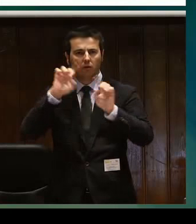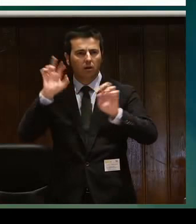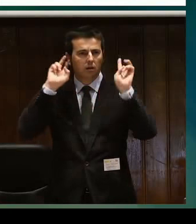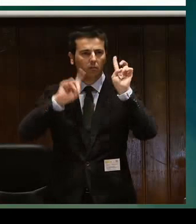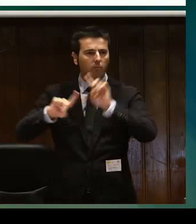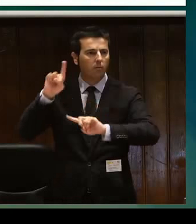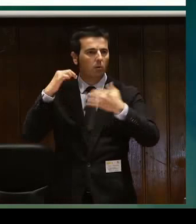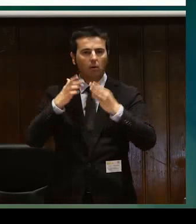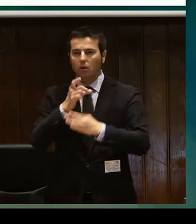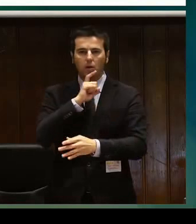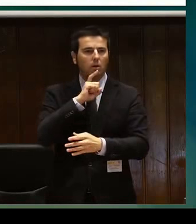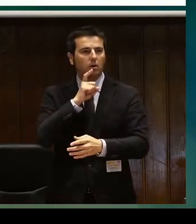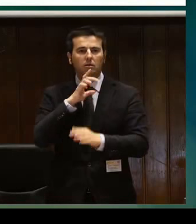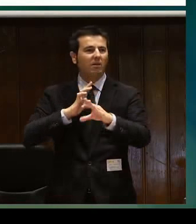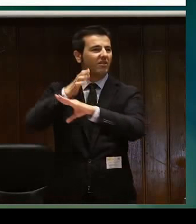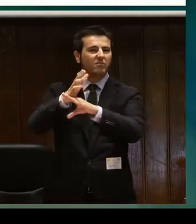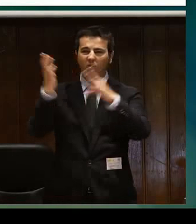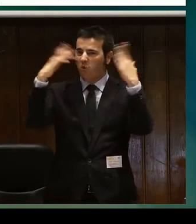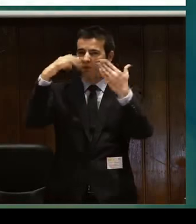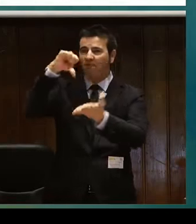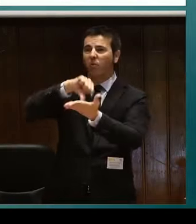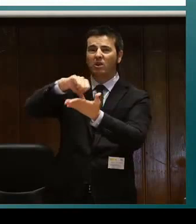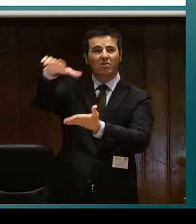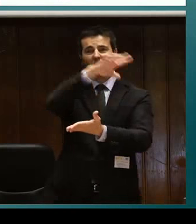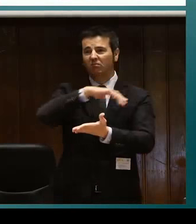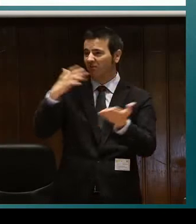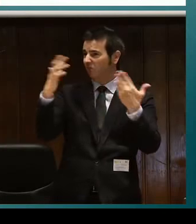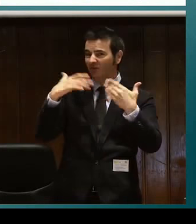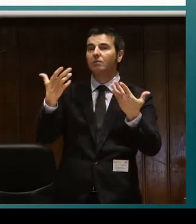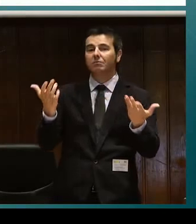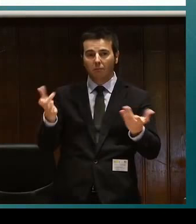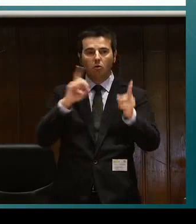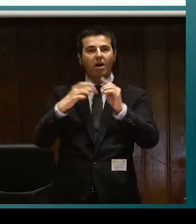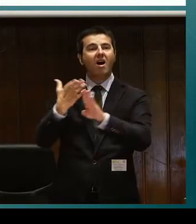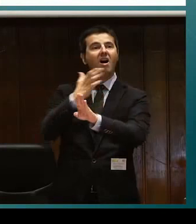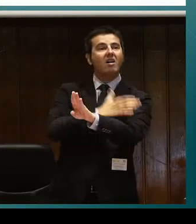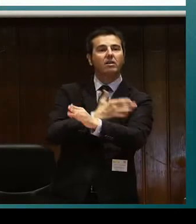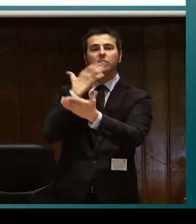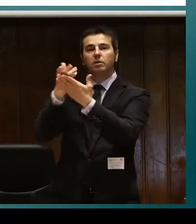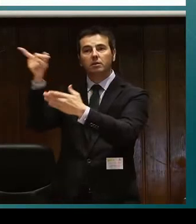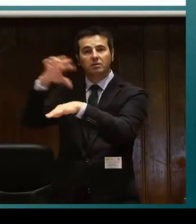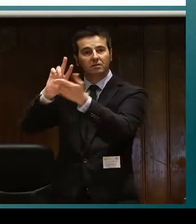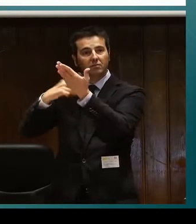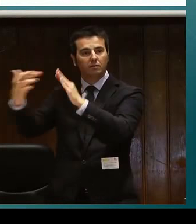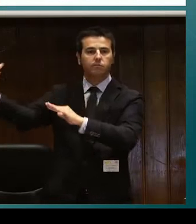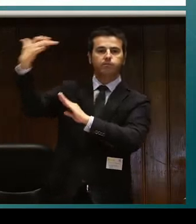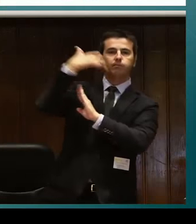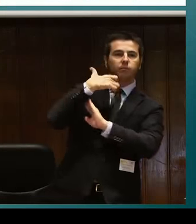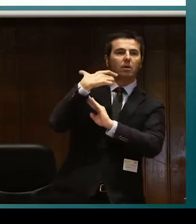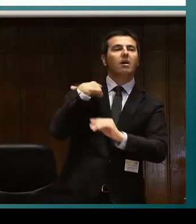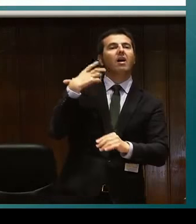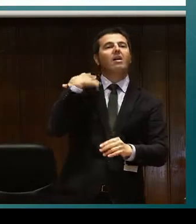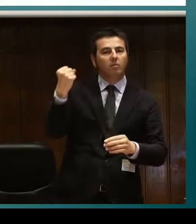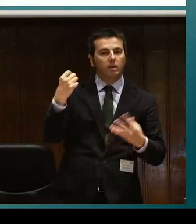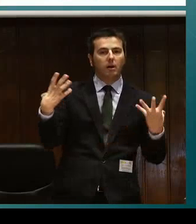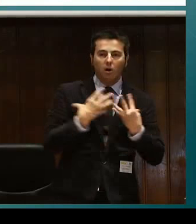la persona sordociega no acude directamente a la cita donde sea el servicio sino que pide